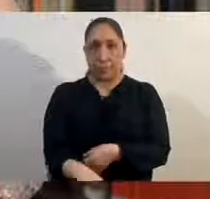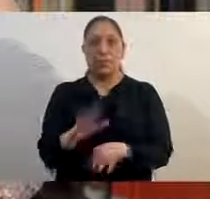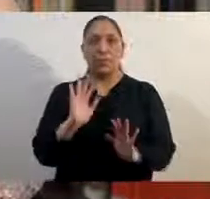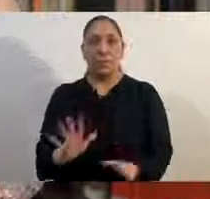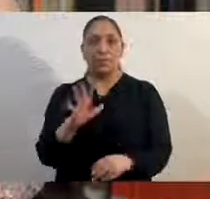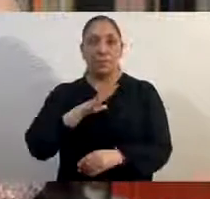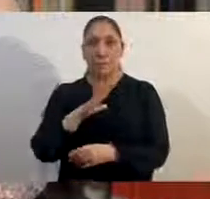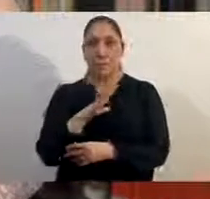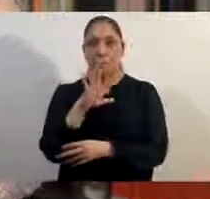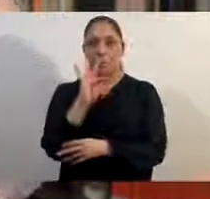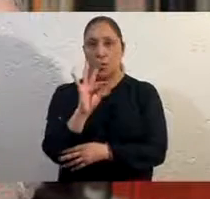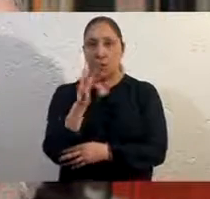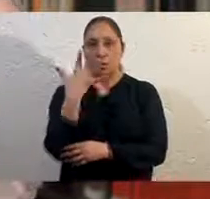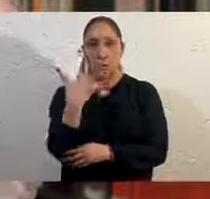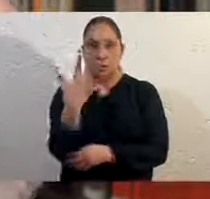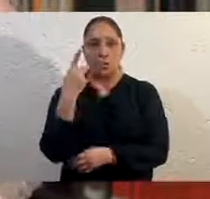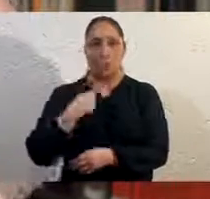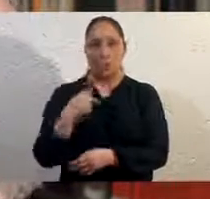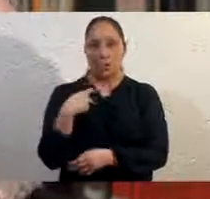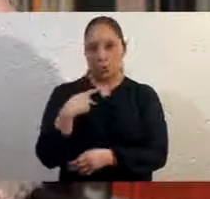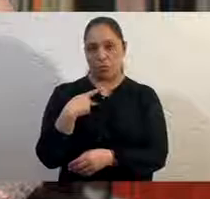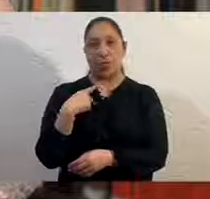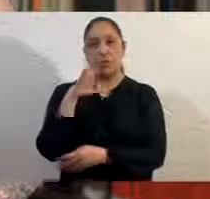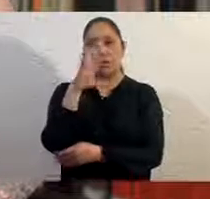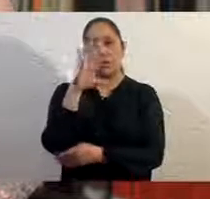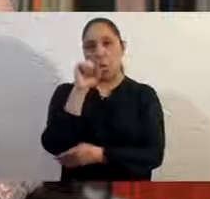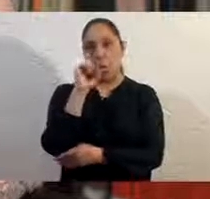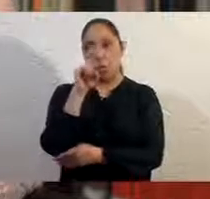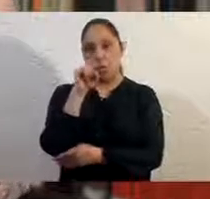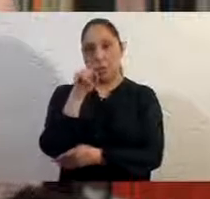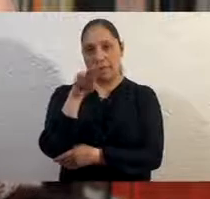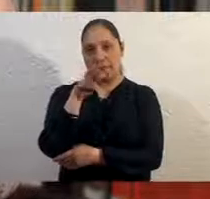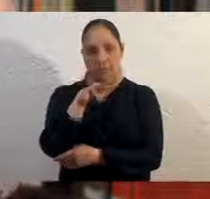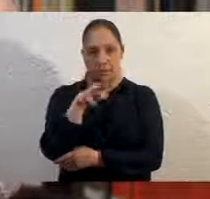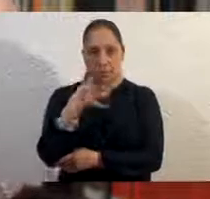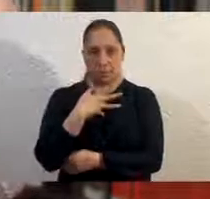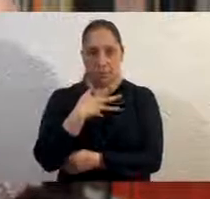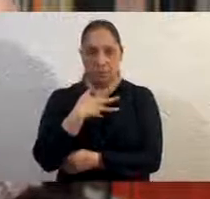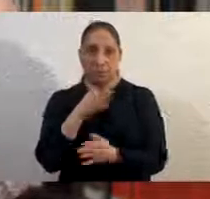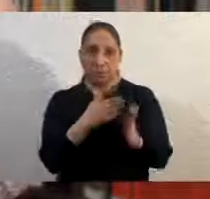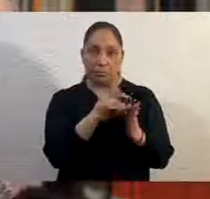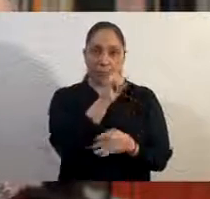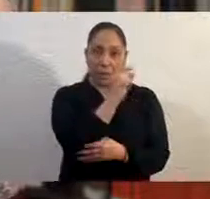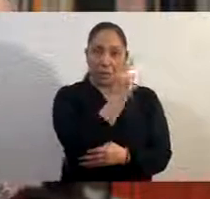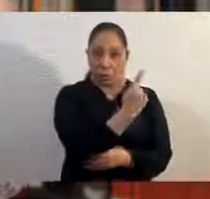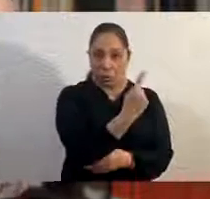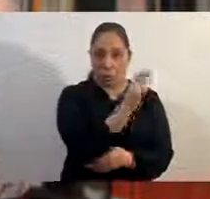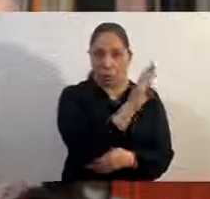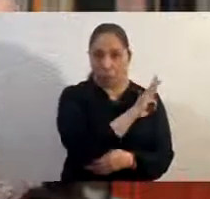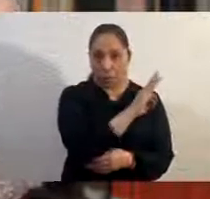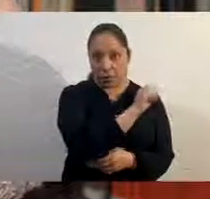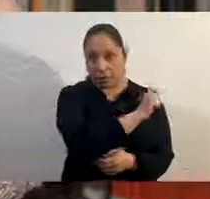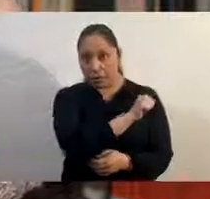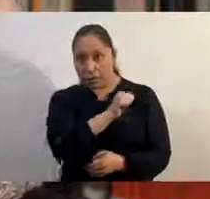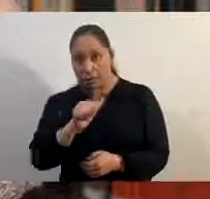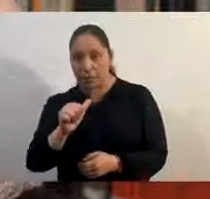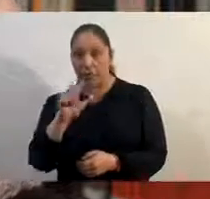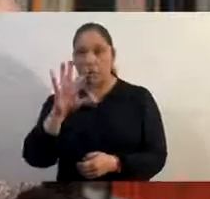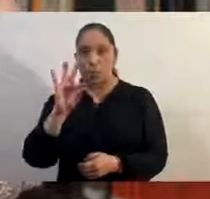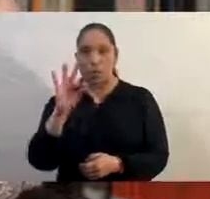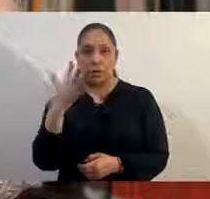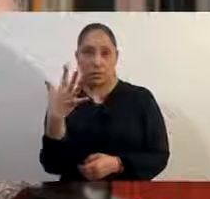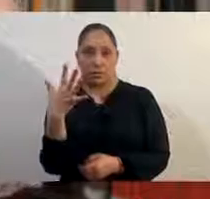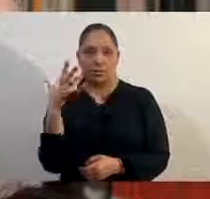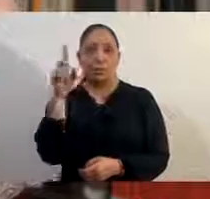se han reportado 45 casos de COVID-19. Pasamos de 21 casos el miércoles a 45 el domingo,